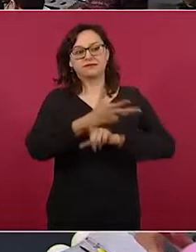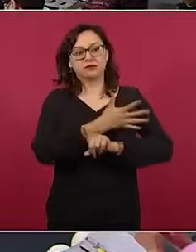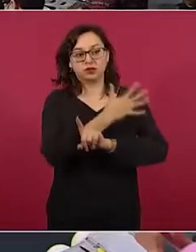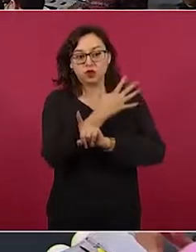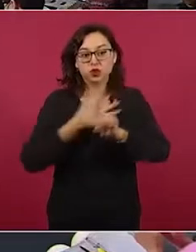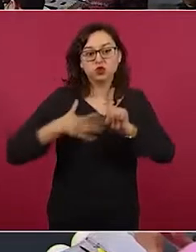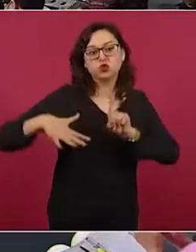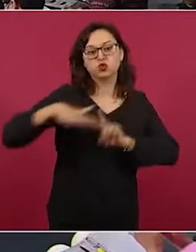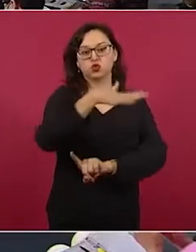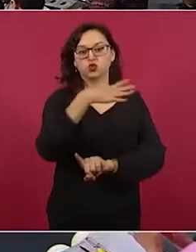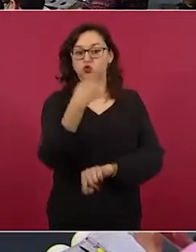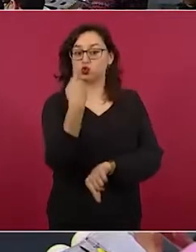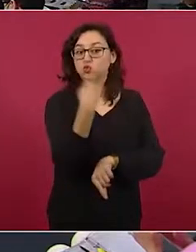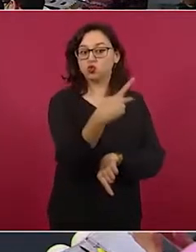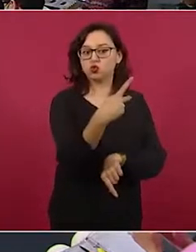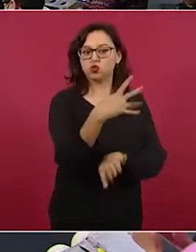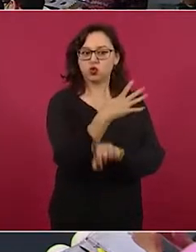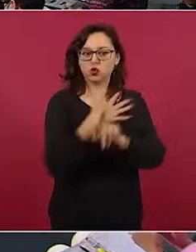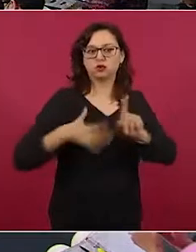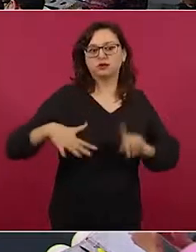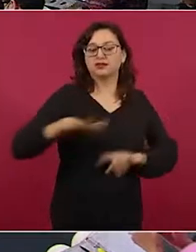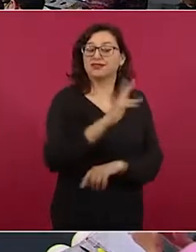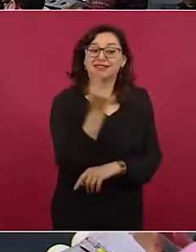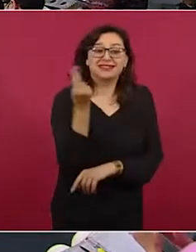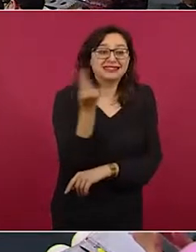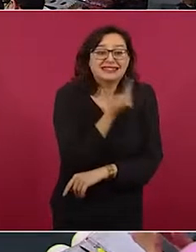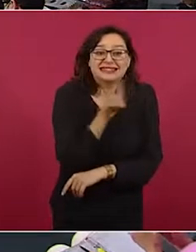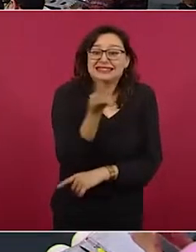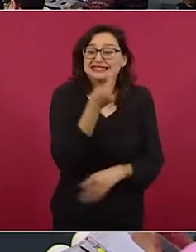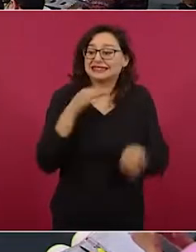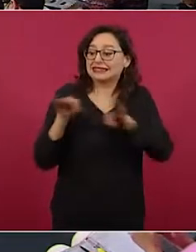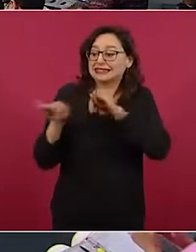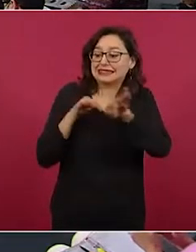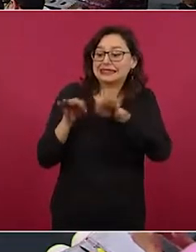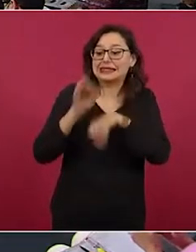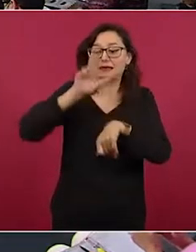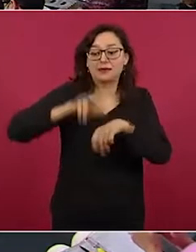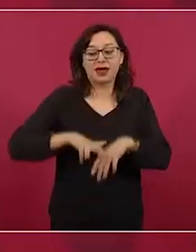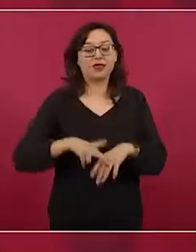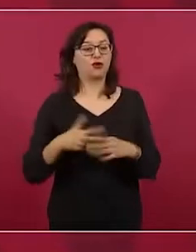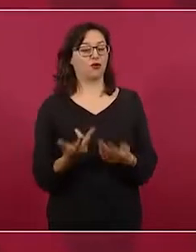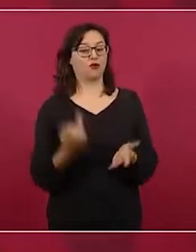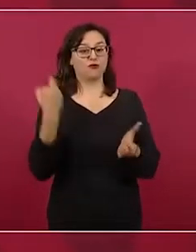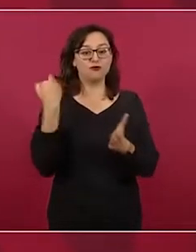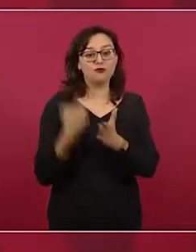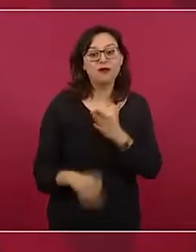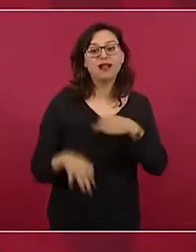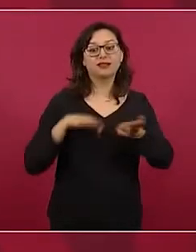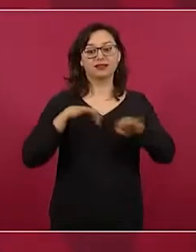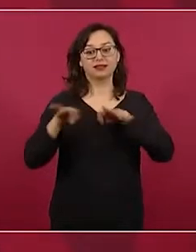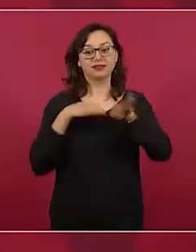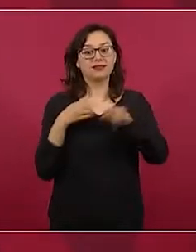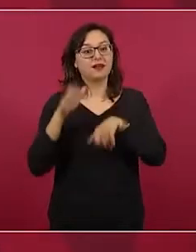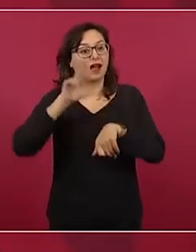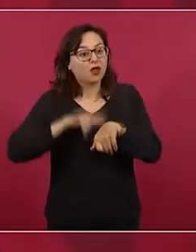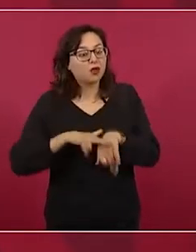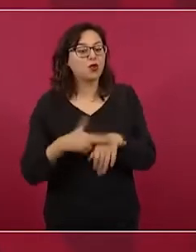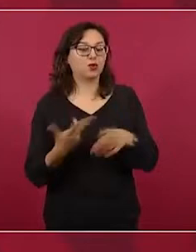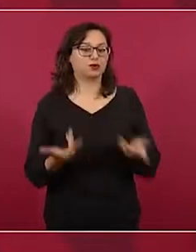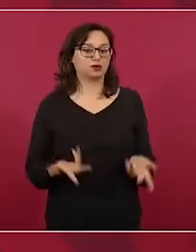trabajo, faltan trabajadores. Entonces,